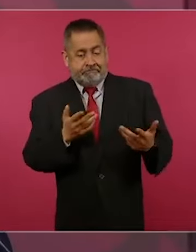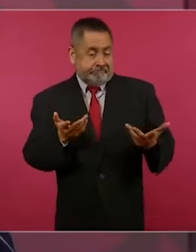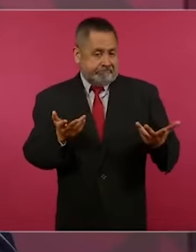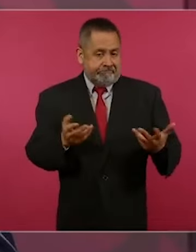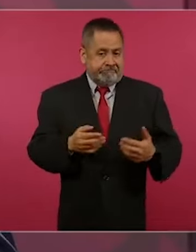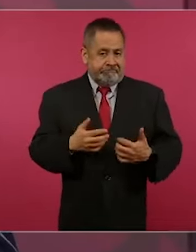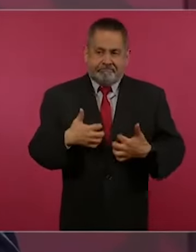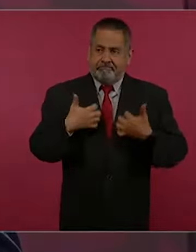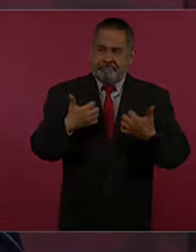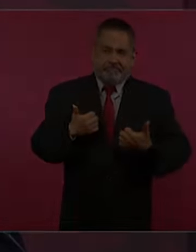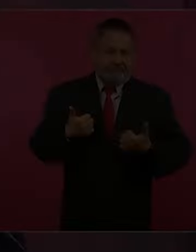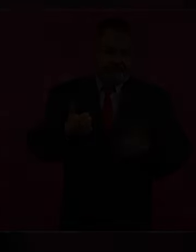¡Gracias! ¡Gracias!